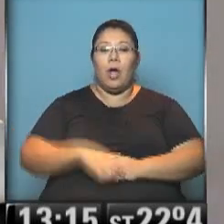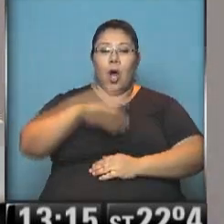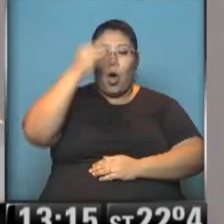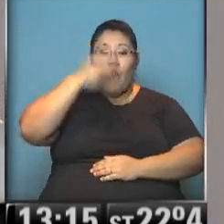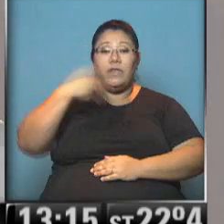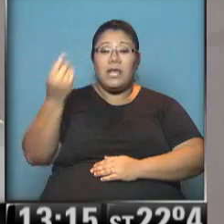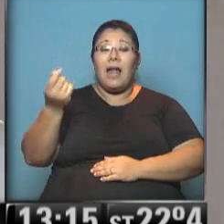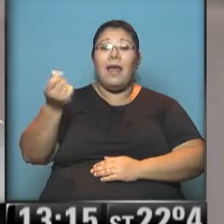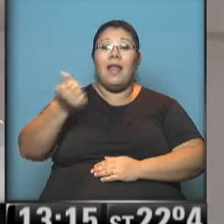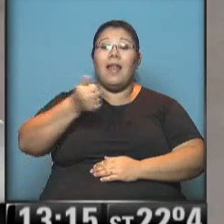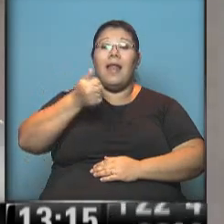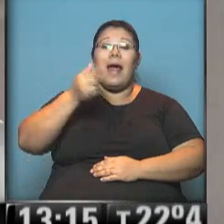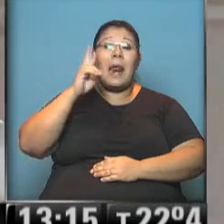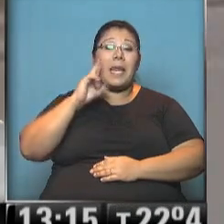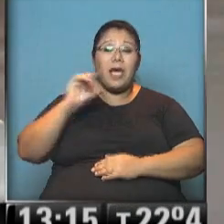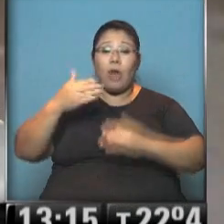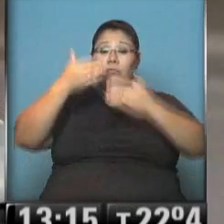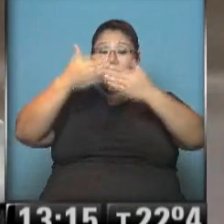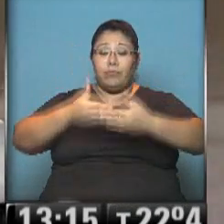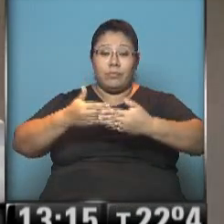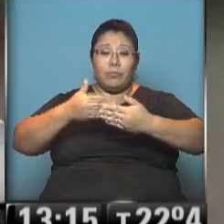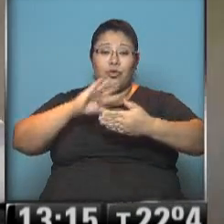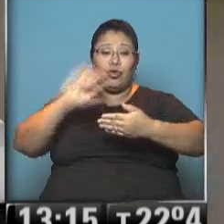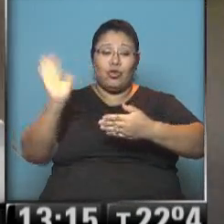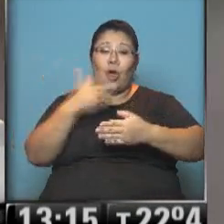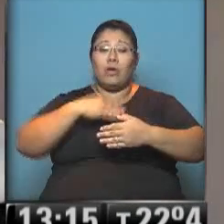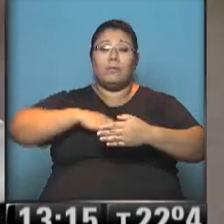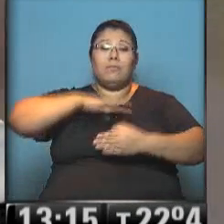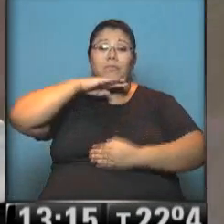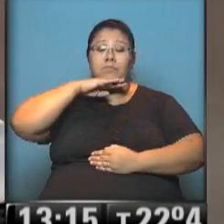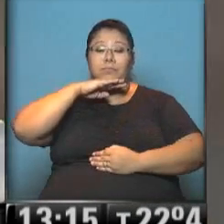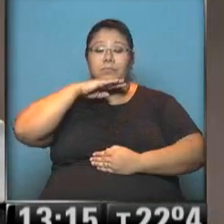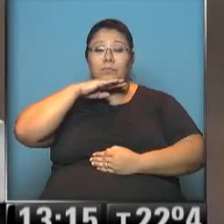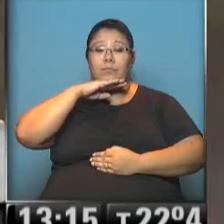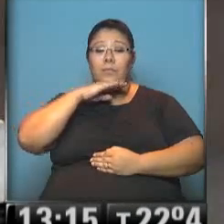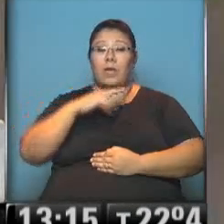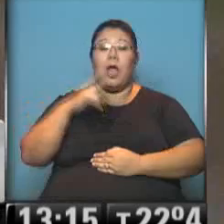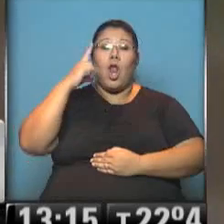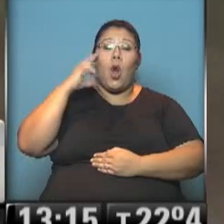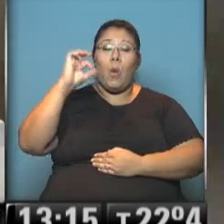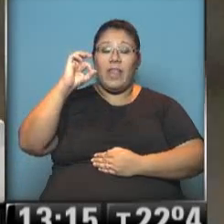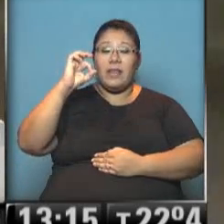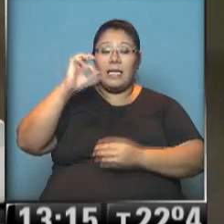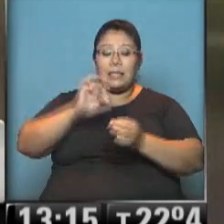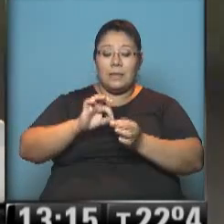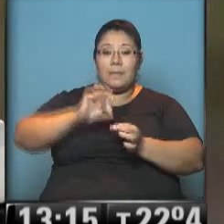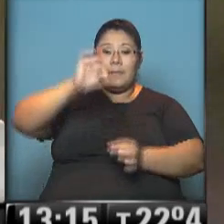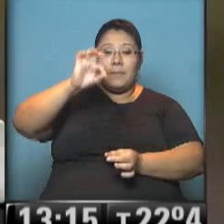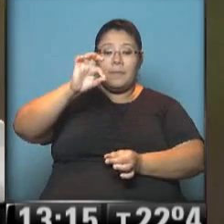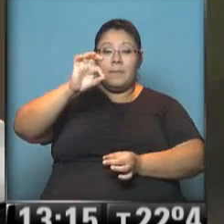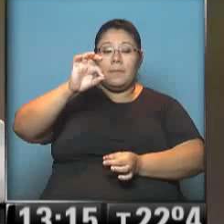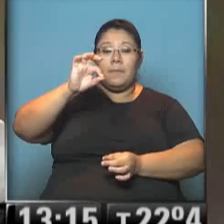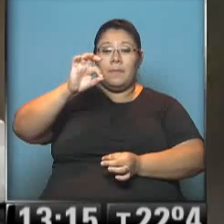diques están repletos al mismo tiempo debido a las precipitaciones del último mes. Una lluvia de 90 milímetros en tres horas durante la noche del lunes